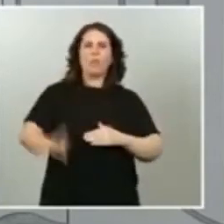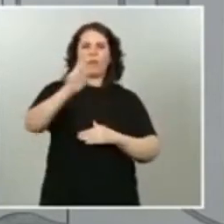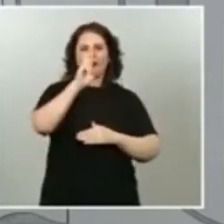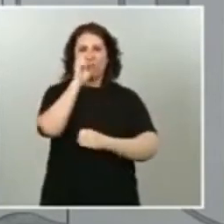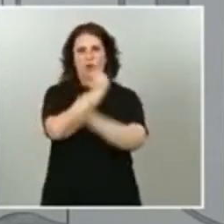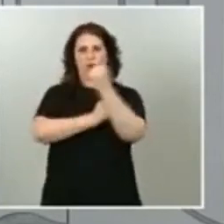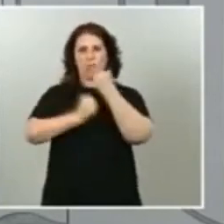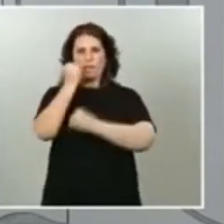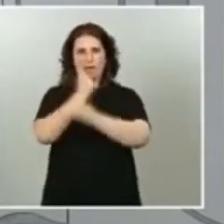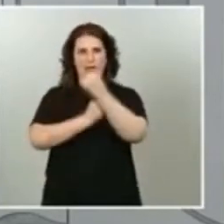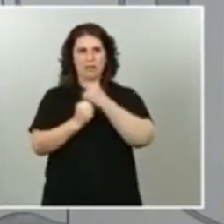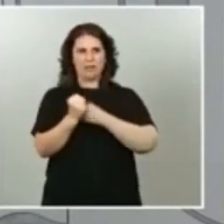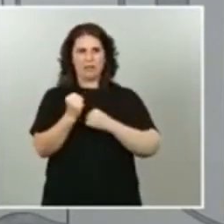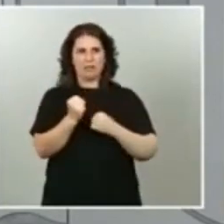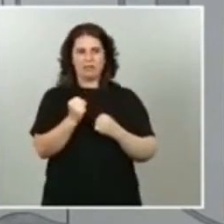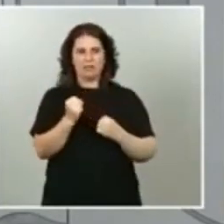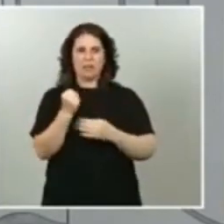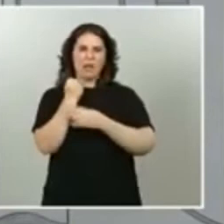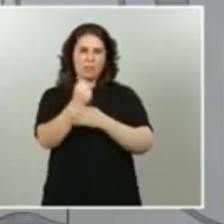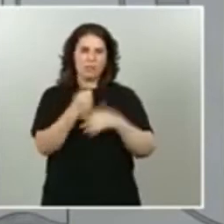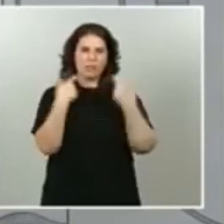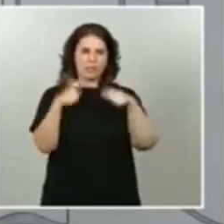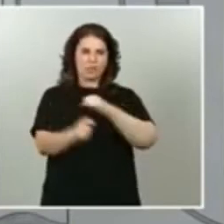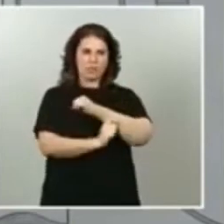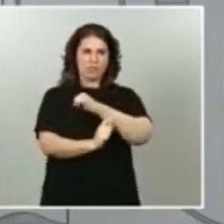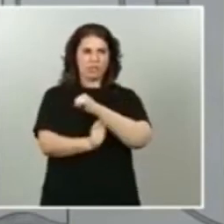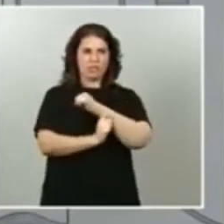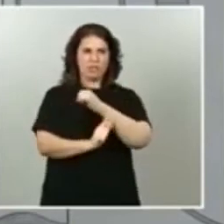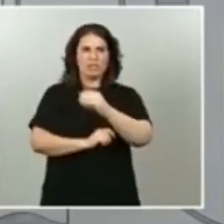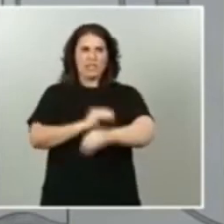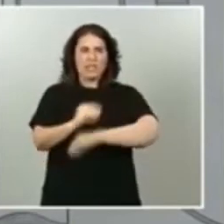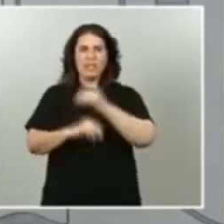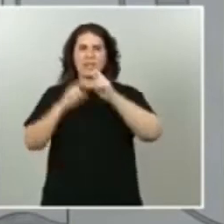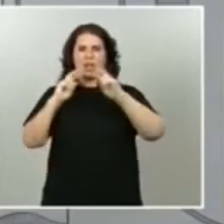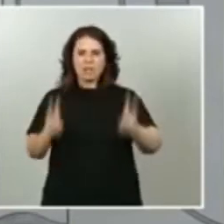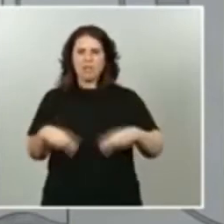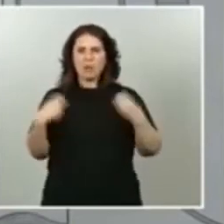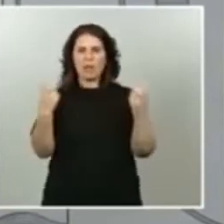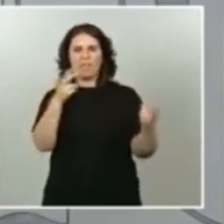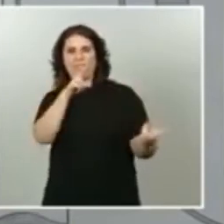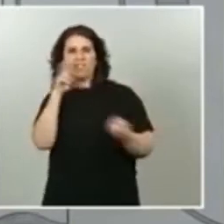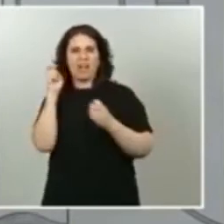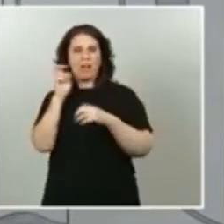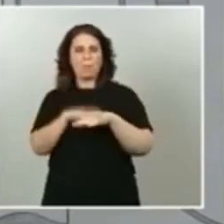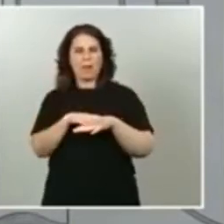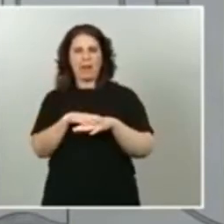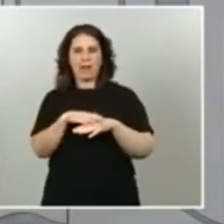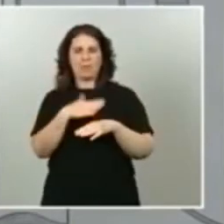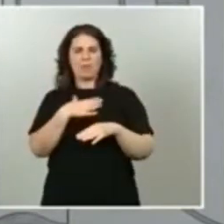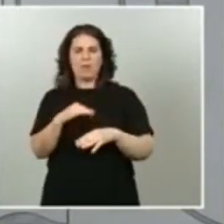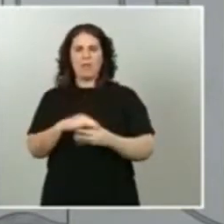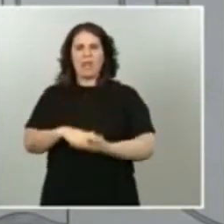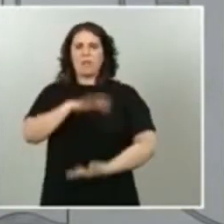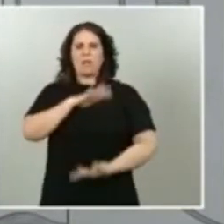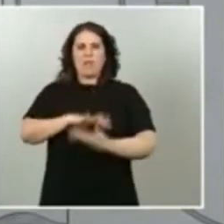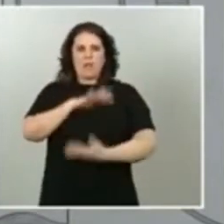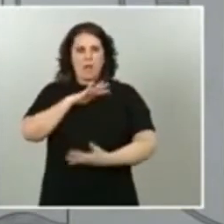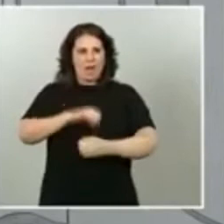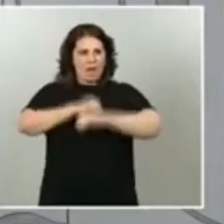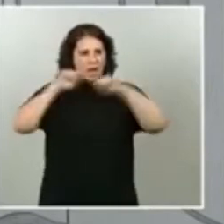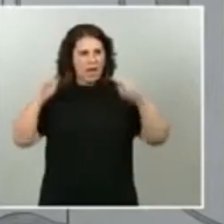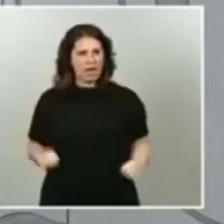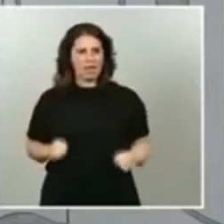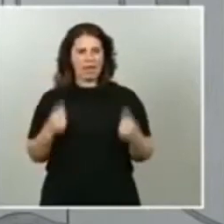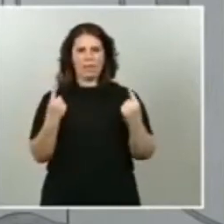apoyando los sectores estratégicos y haciendo una reforma fiscal que le dé sostén, que le dé capacidad a las arcas públicas